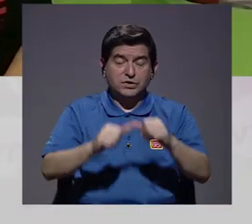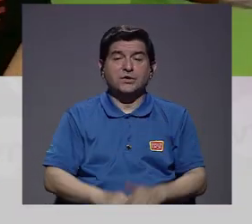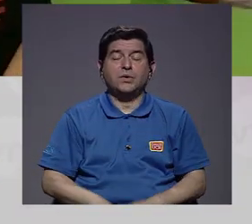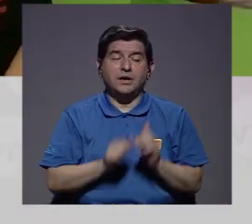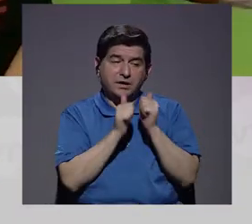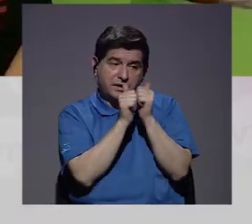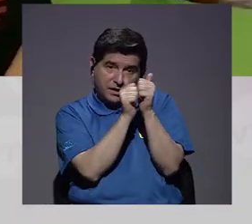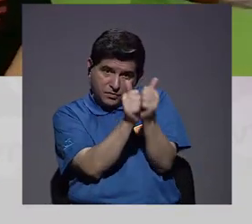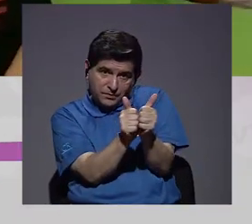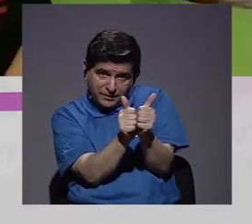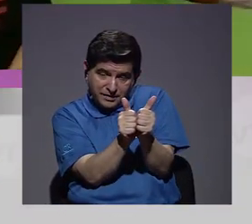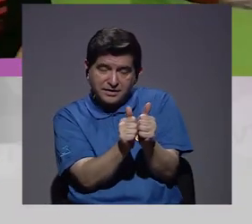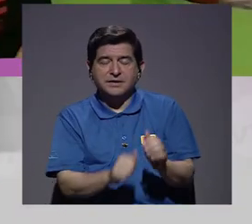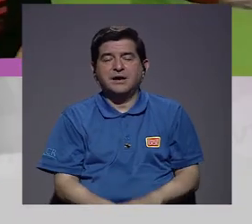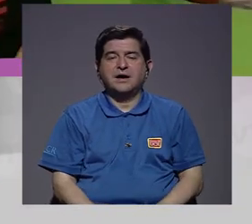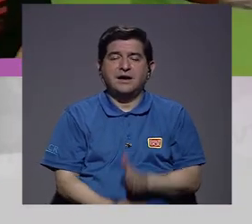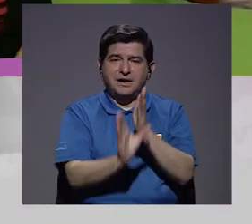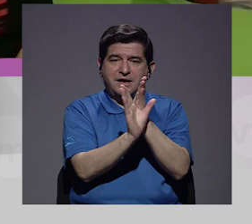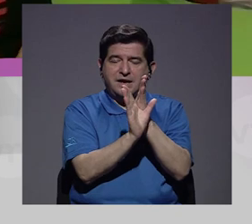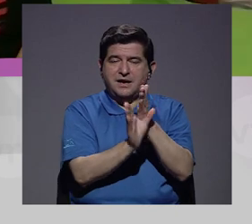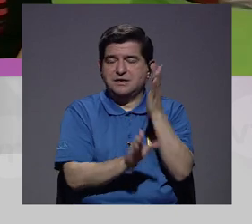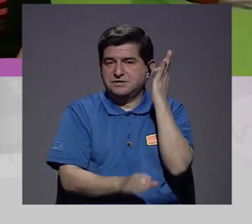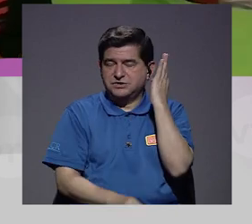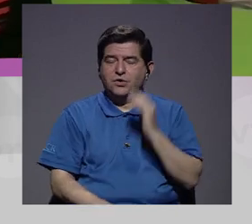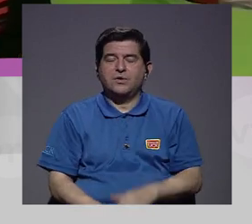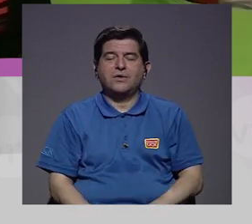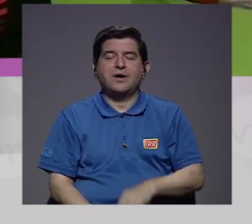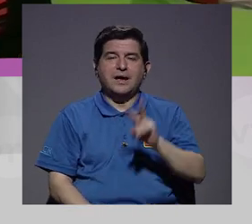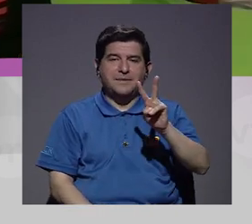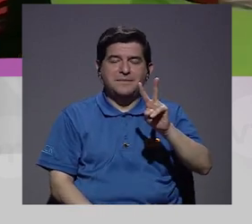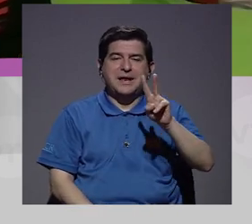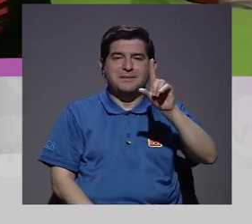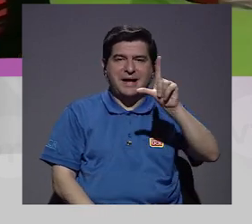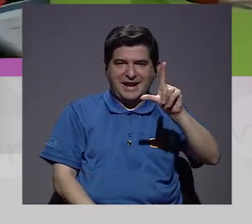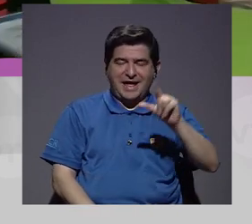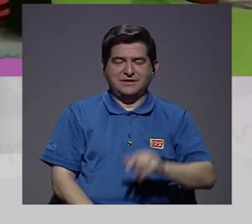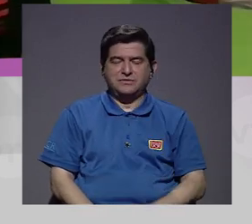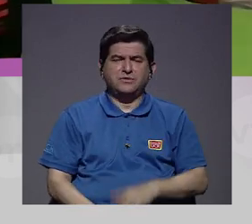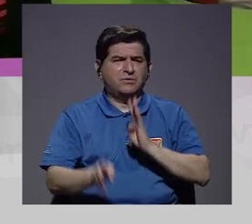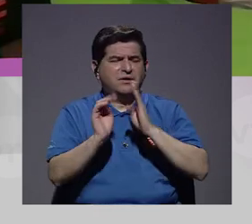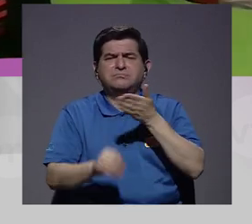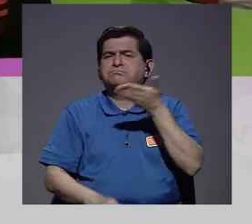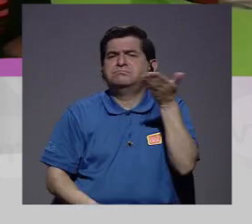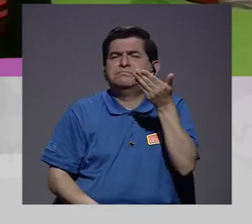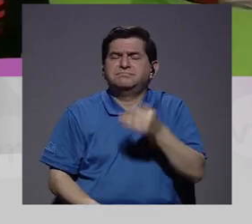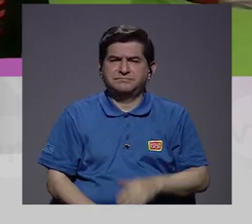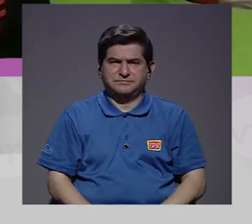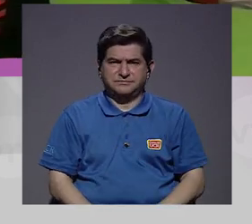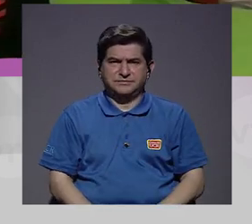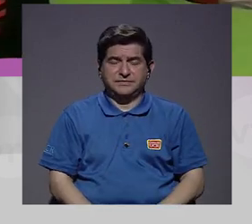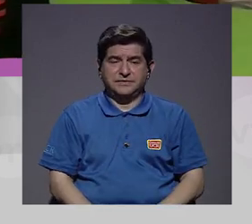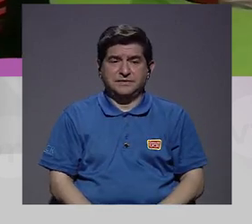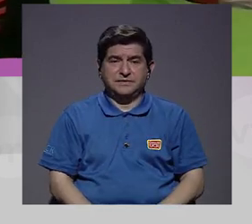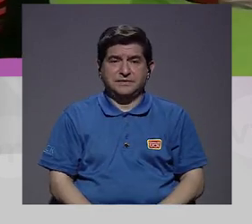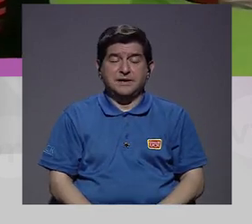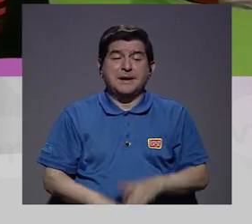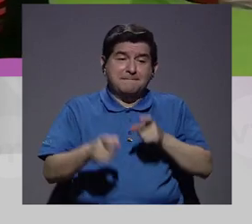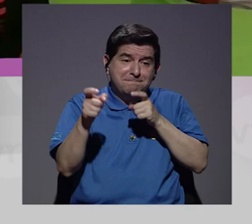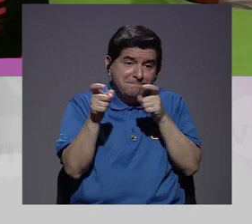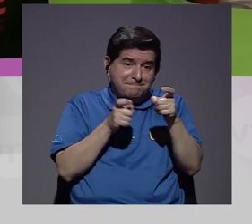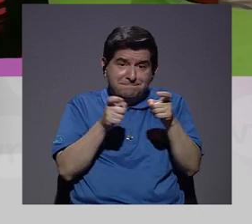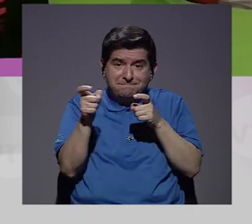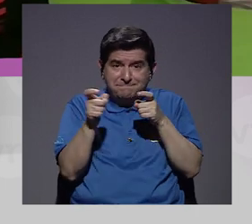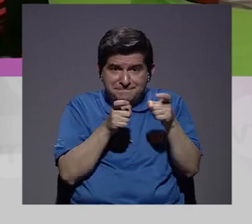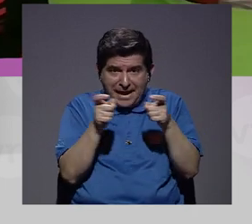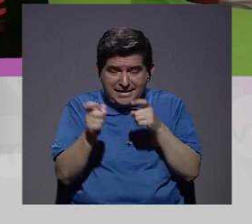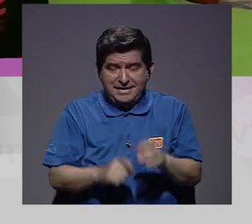Continuamos en compañía de la psicóloga Vilma Leandro. Estamos conversando un poco acerca de, pues un poco